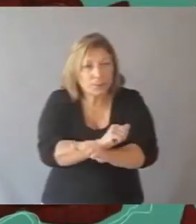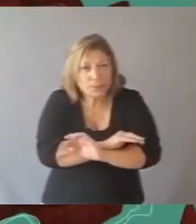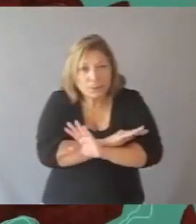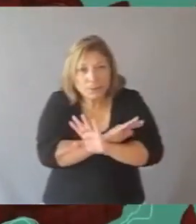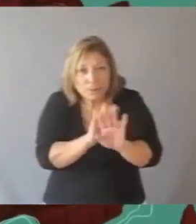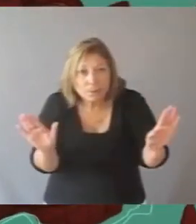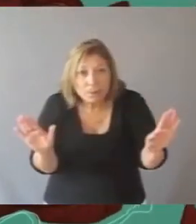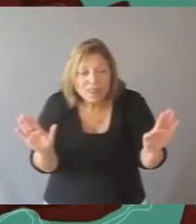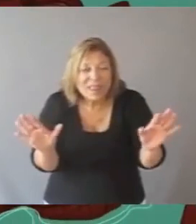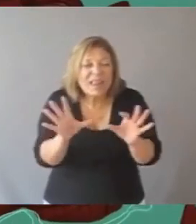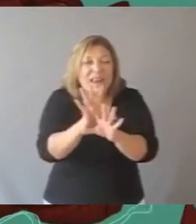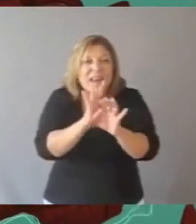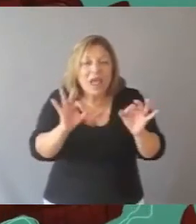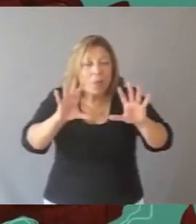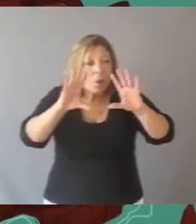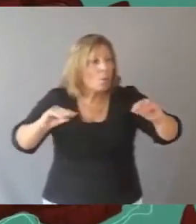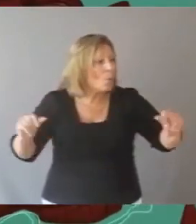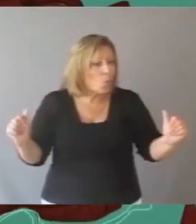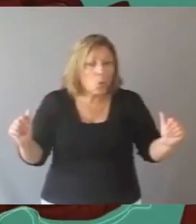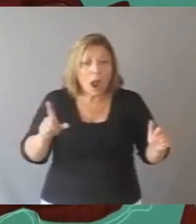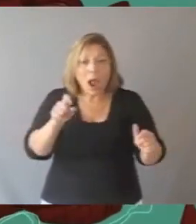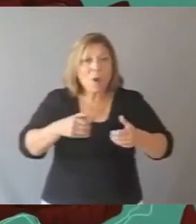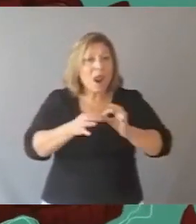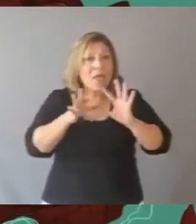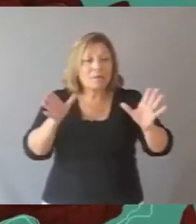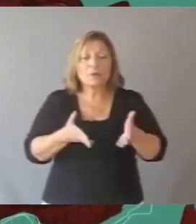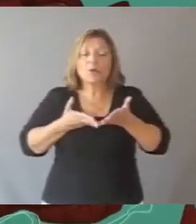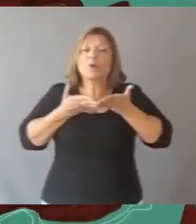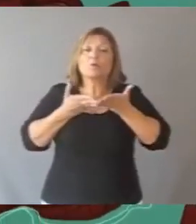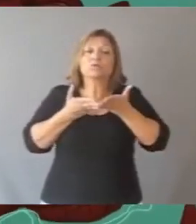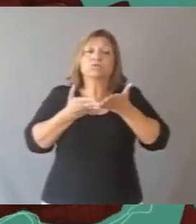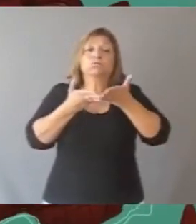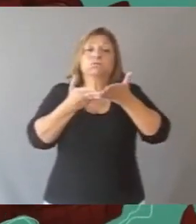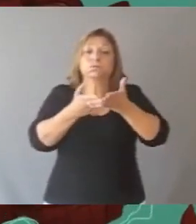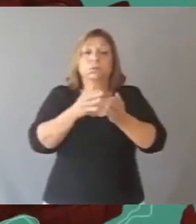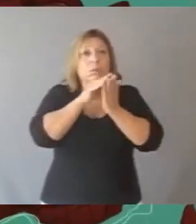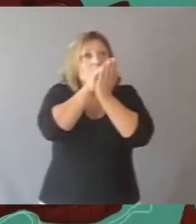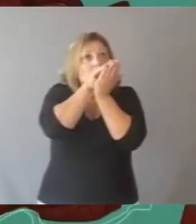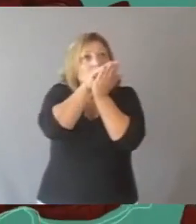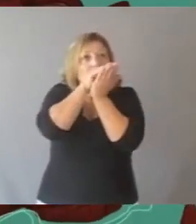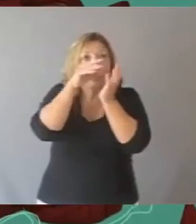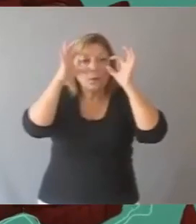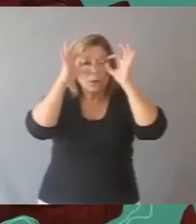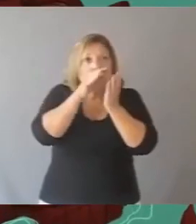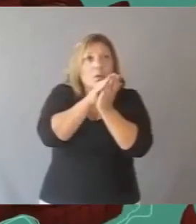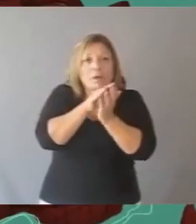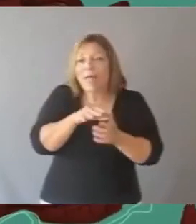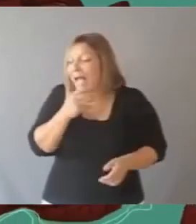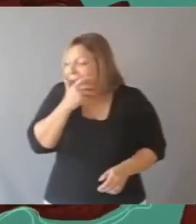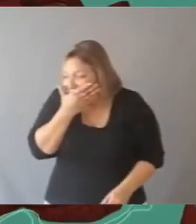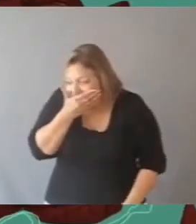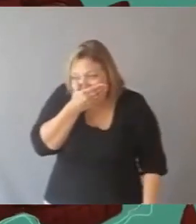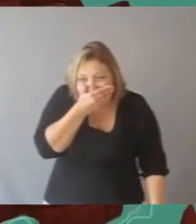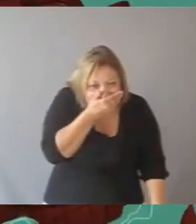quedó nada del dique. Nada, nada. El buque de guerra pasó entonces delante de los yacarés y los hombres les